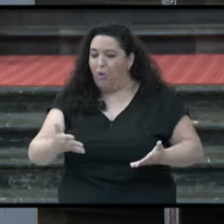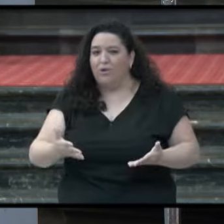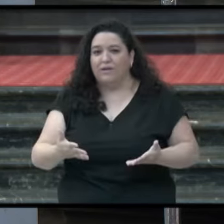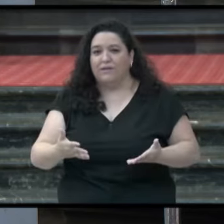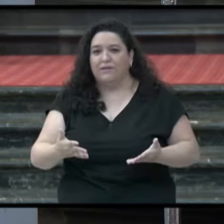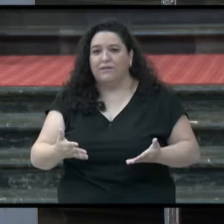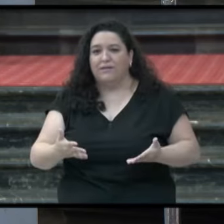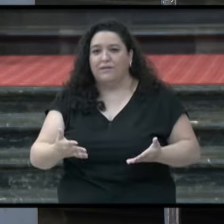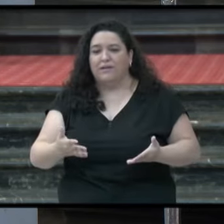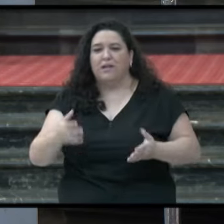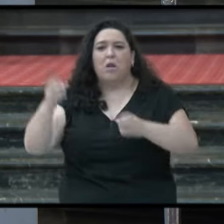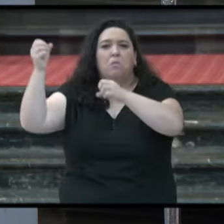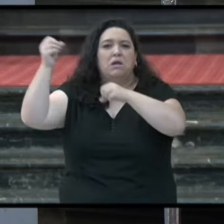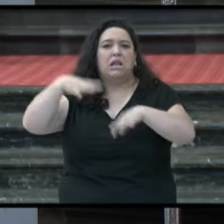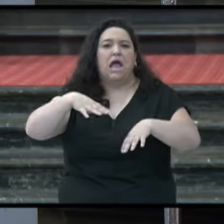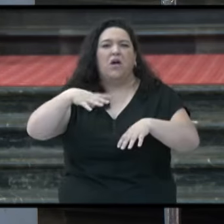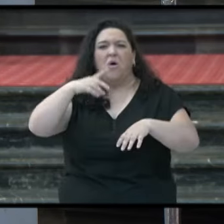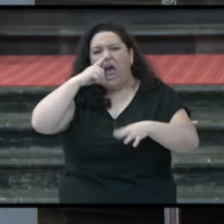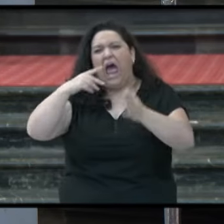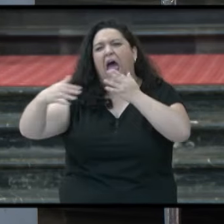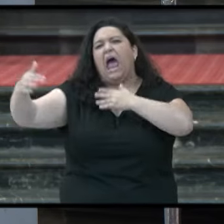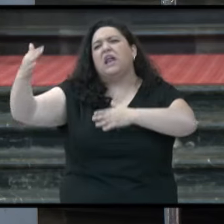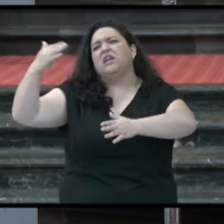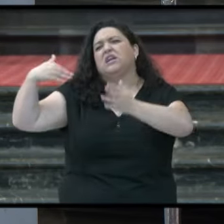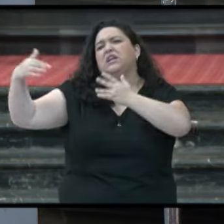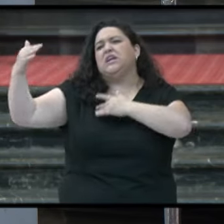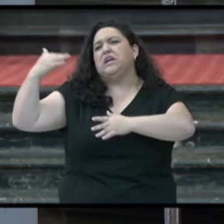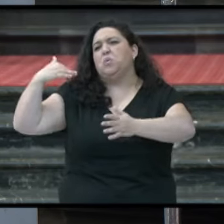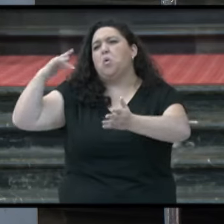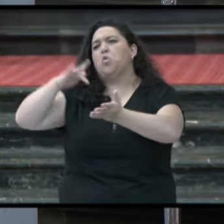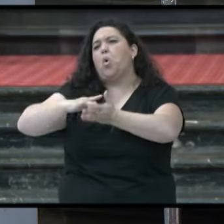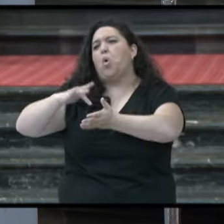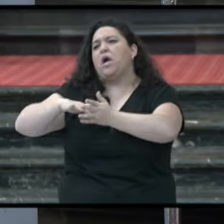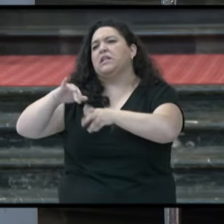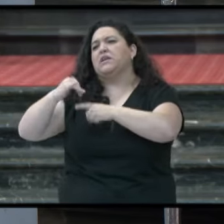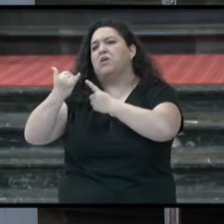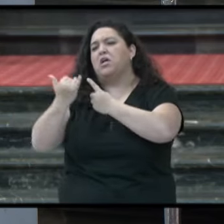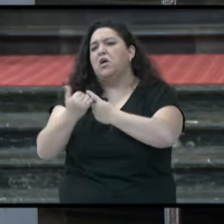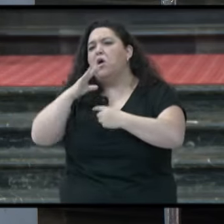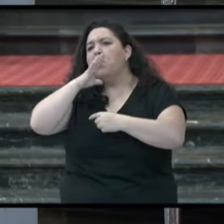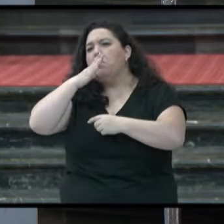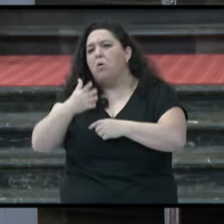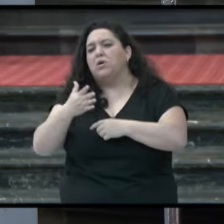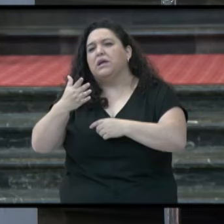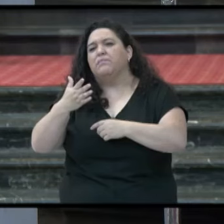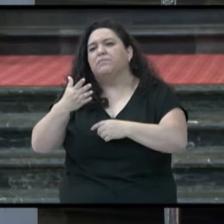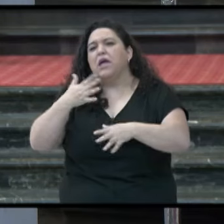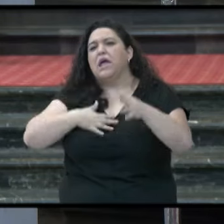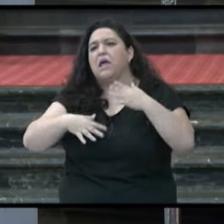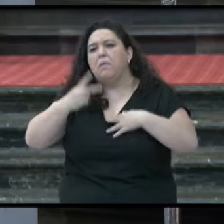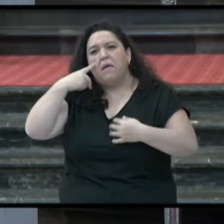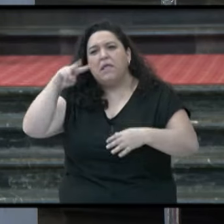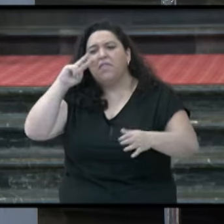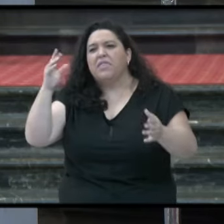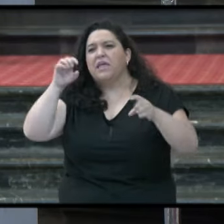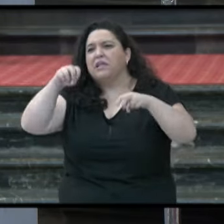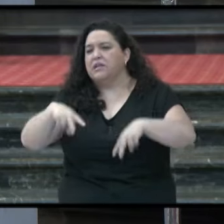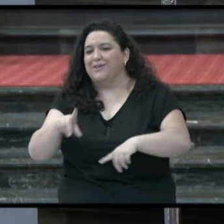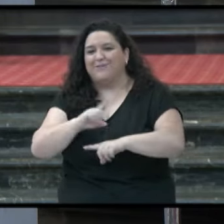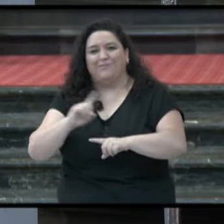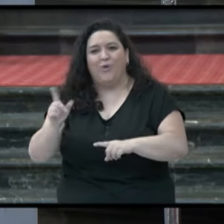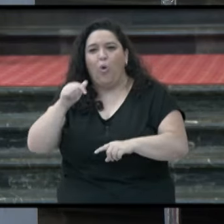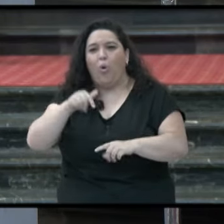No son sólo cosas de antiguamente que no sabían la mitad de la mitad de lo que hoy sabemos o hemos